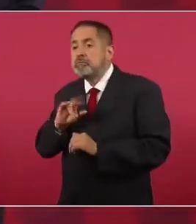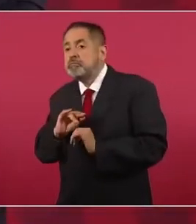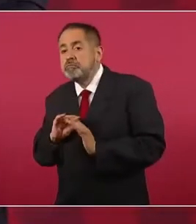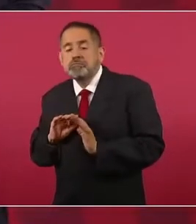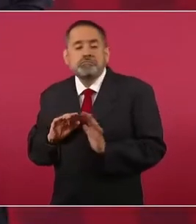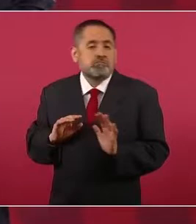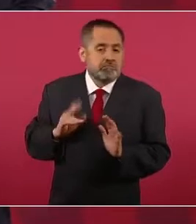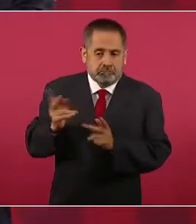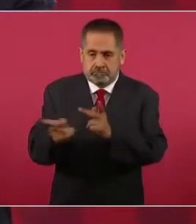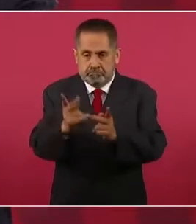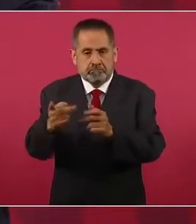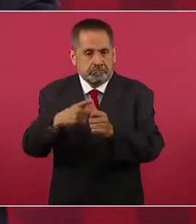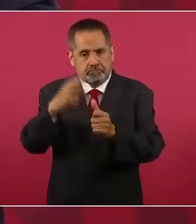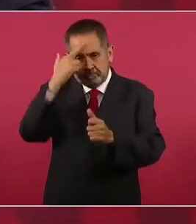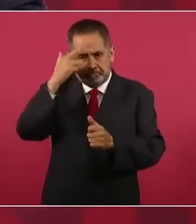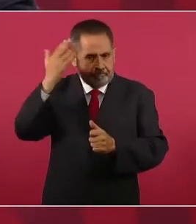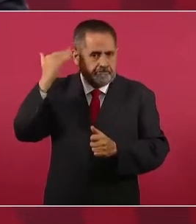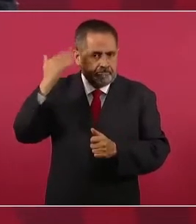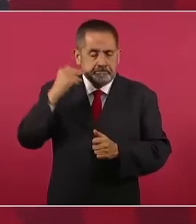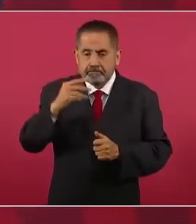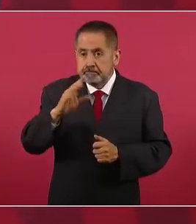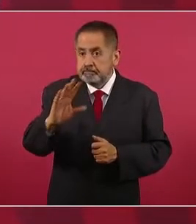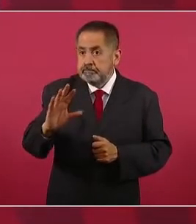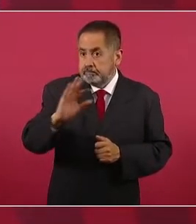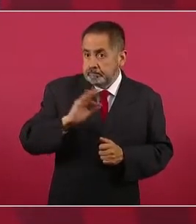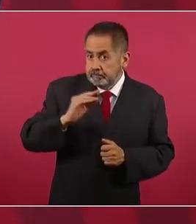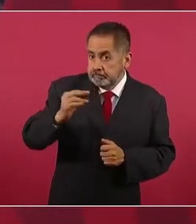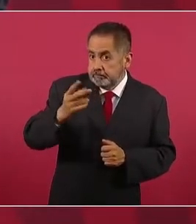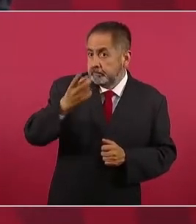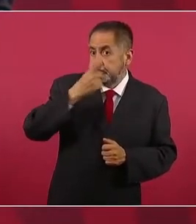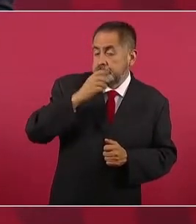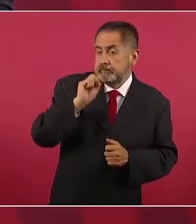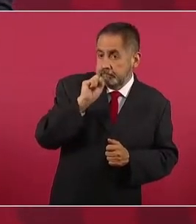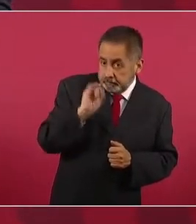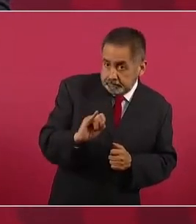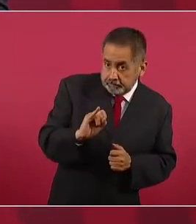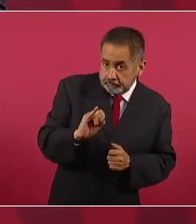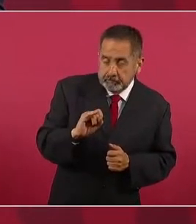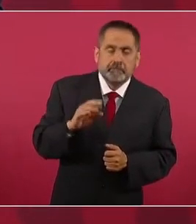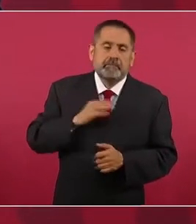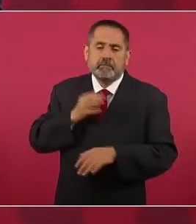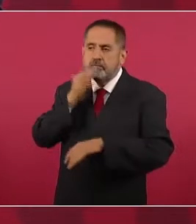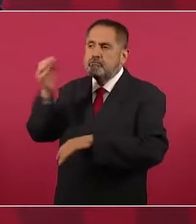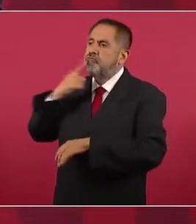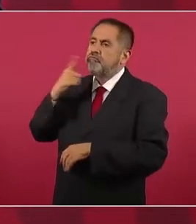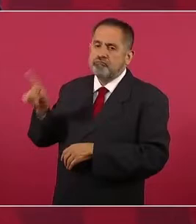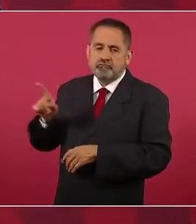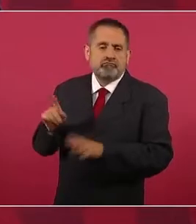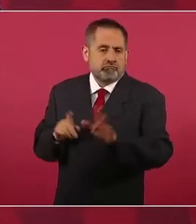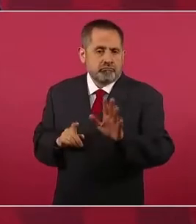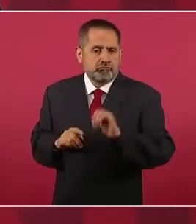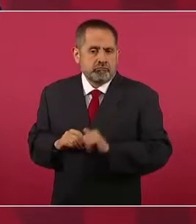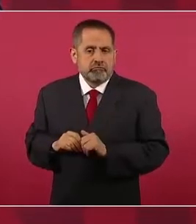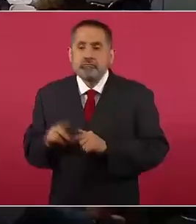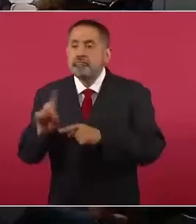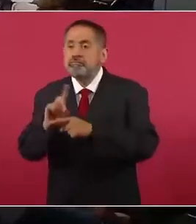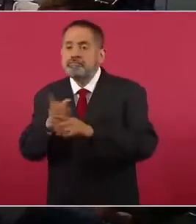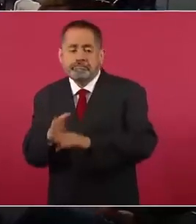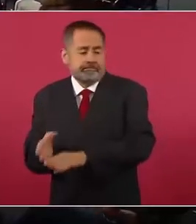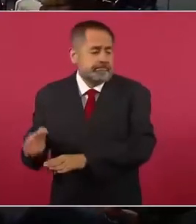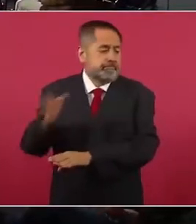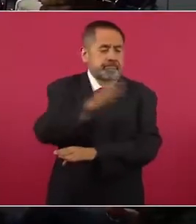íbamos a presentar denuncias desde Salinas